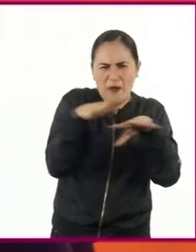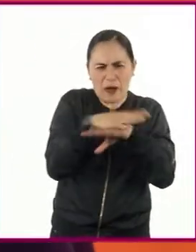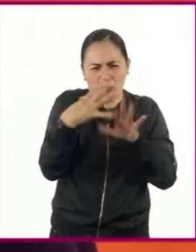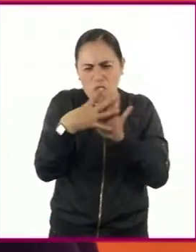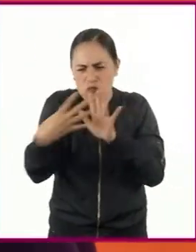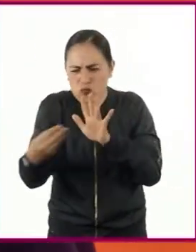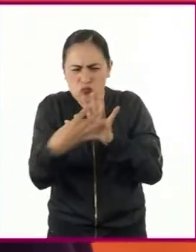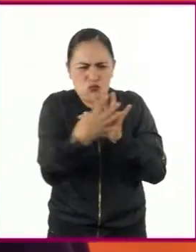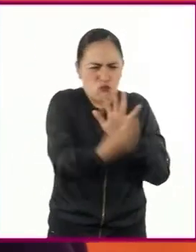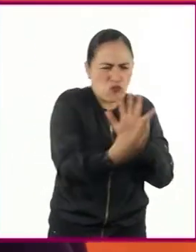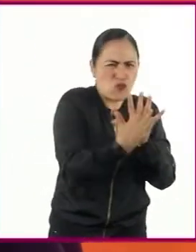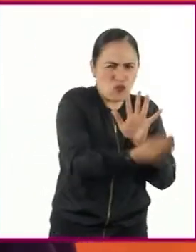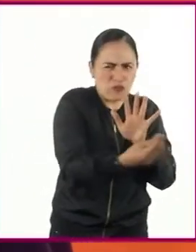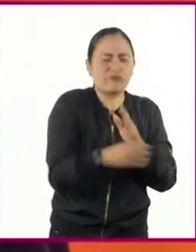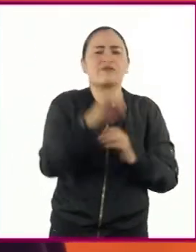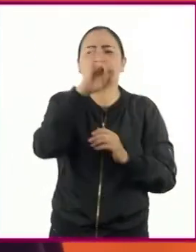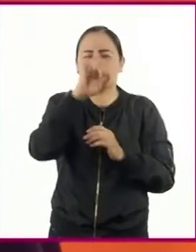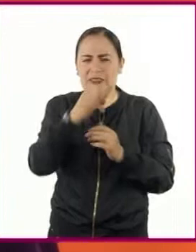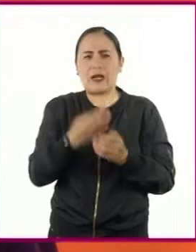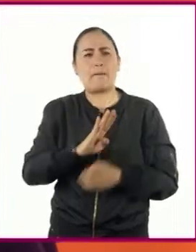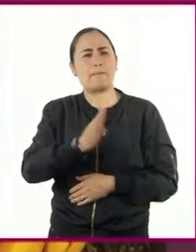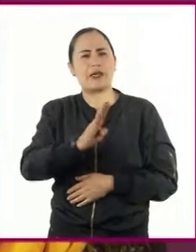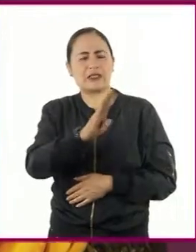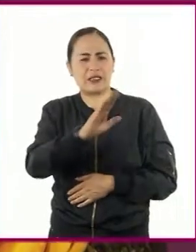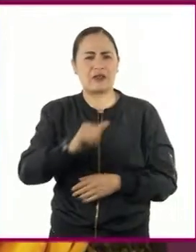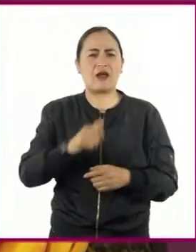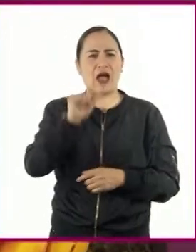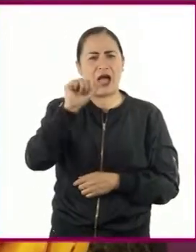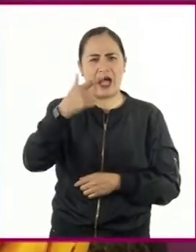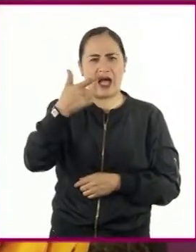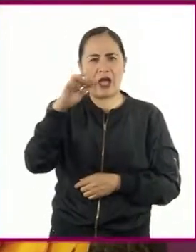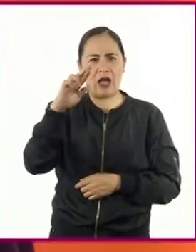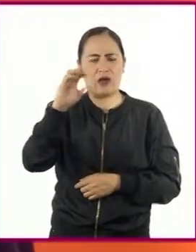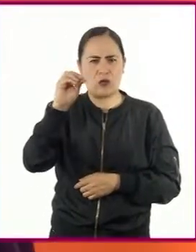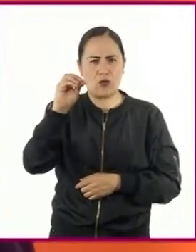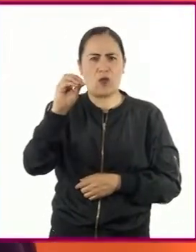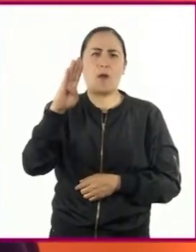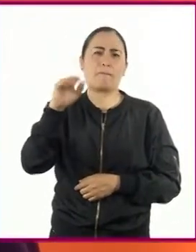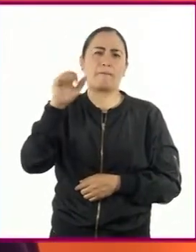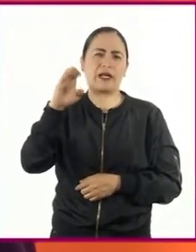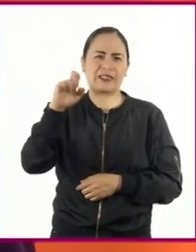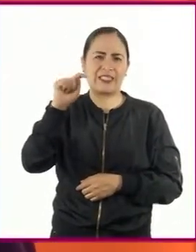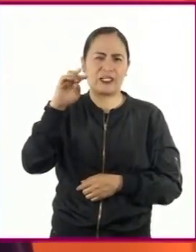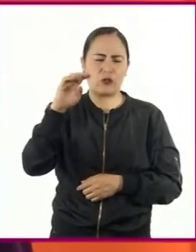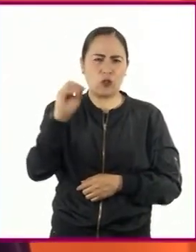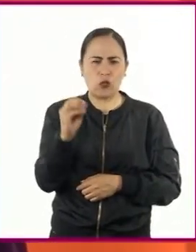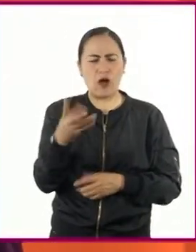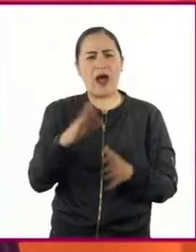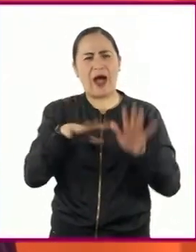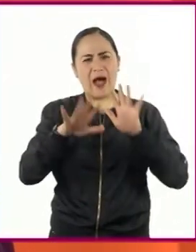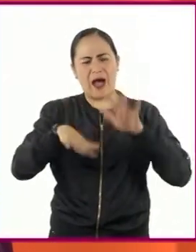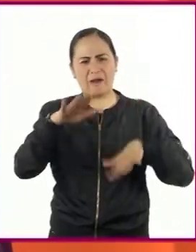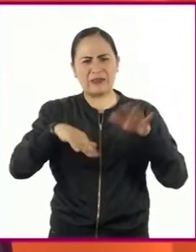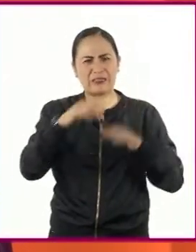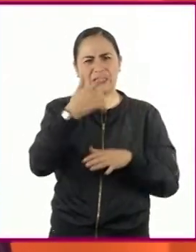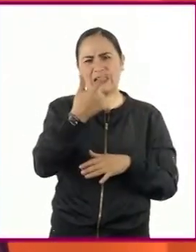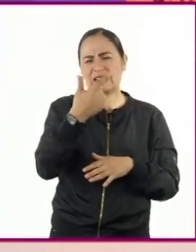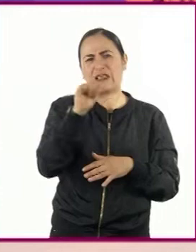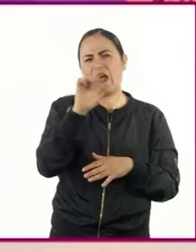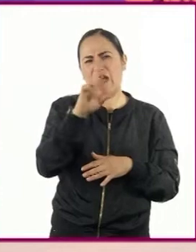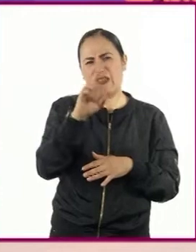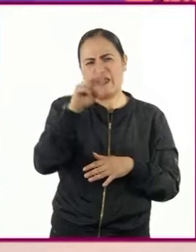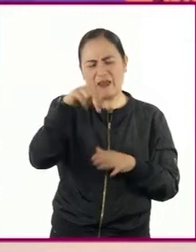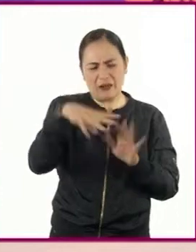En particular, se sabía que la bacteria Agrobacterium era capaz de infectar algunas plantas porque les transfería parte de su material genético.